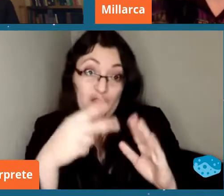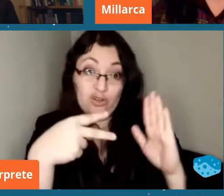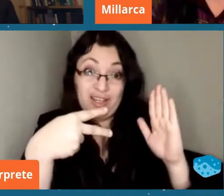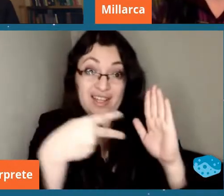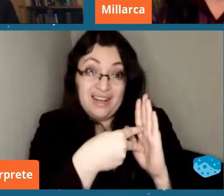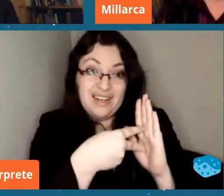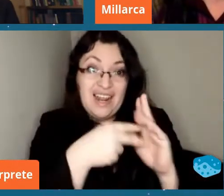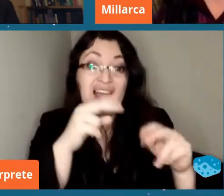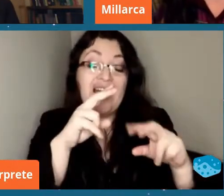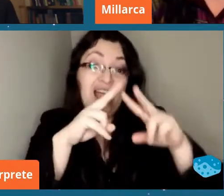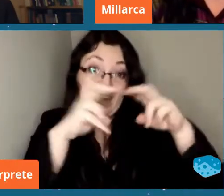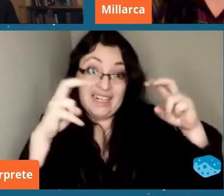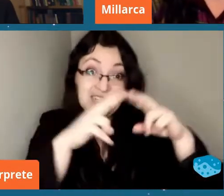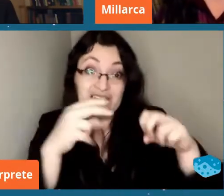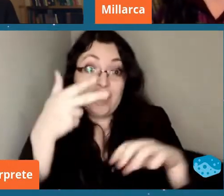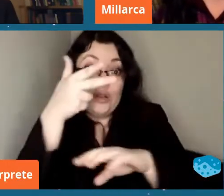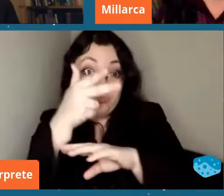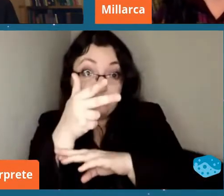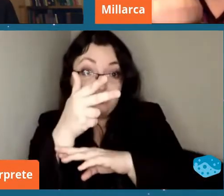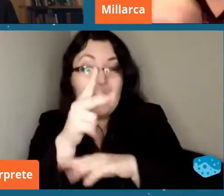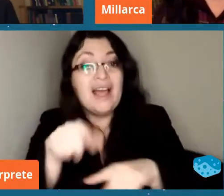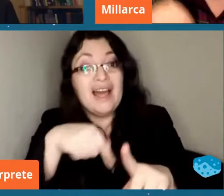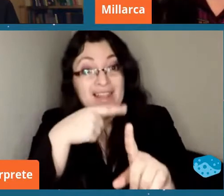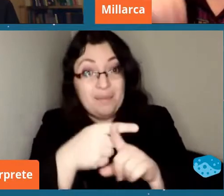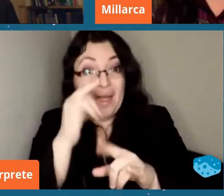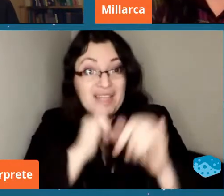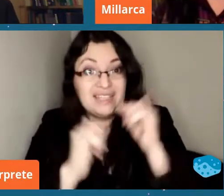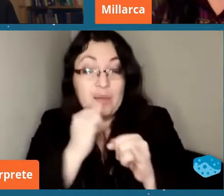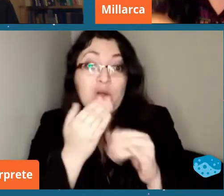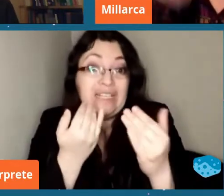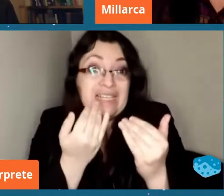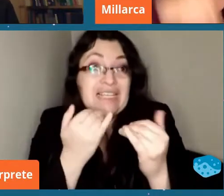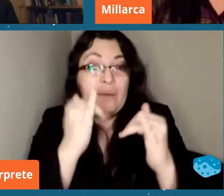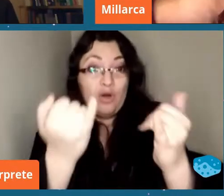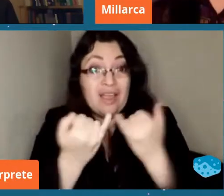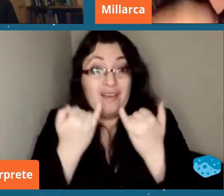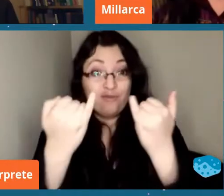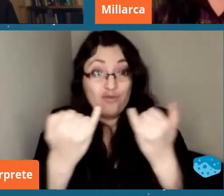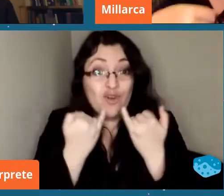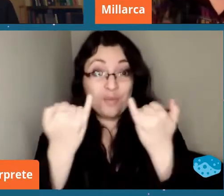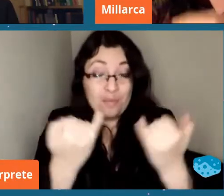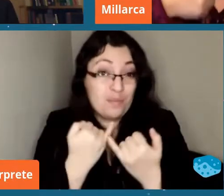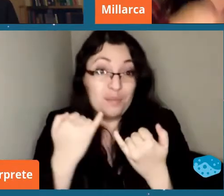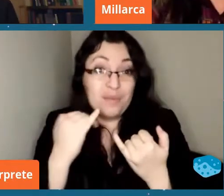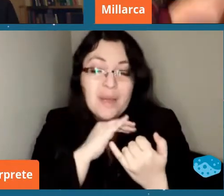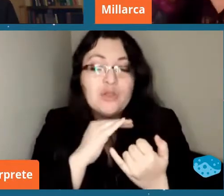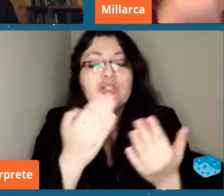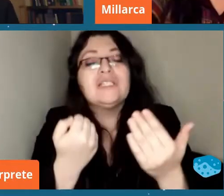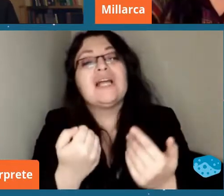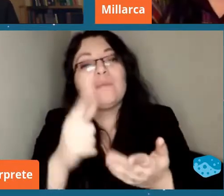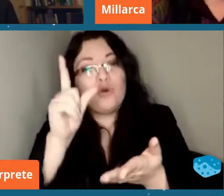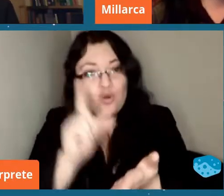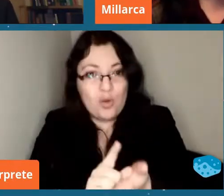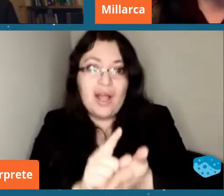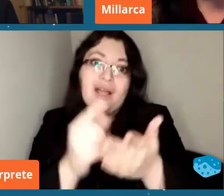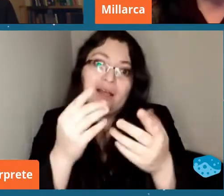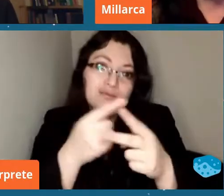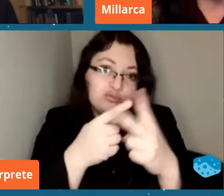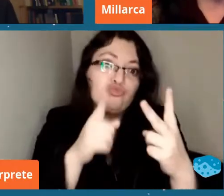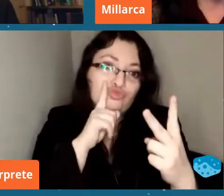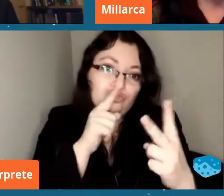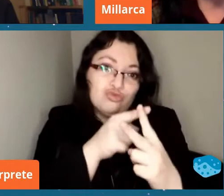monitoreando en tiempo real entonces necesitamos que estén ubicadas en lugares donde haya internet y